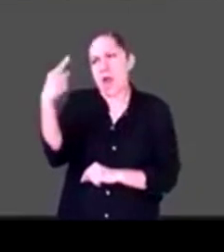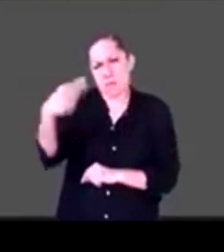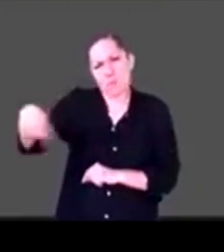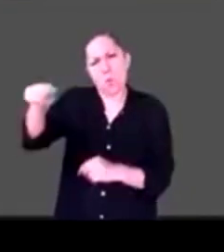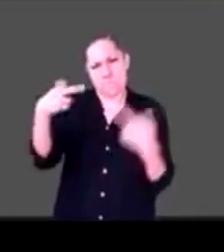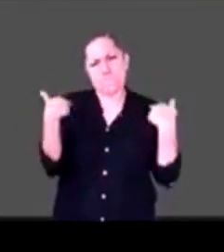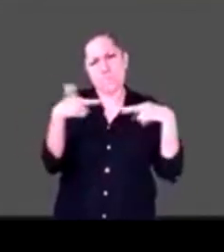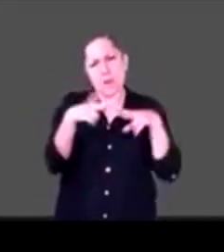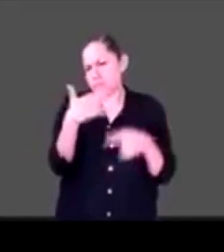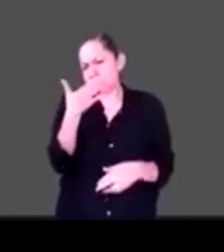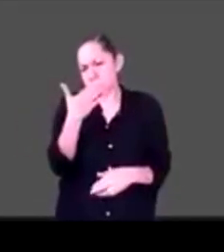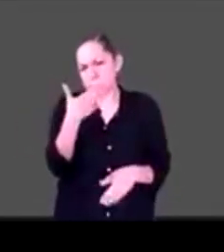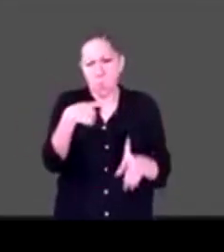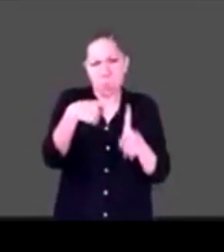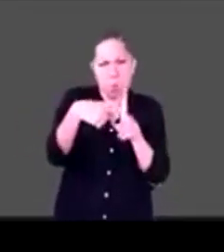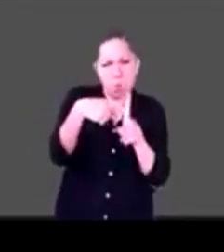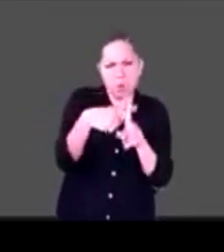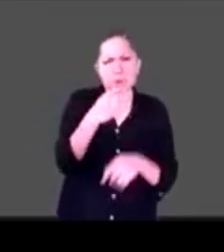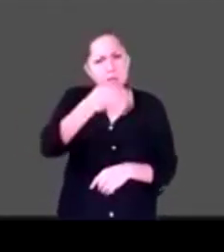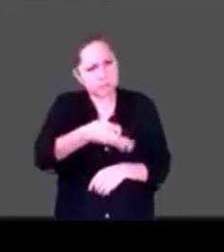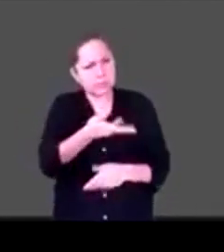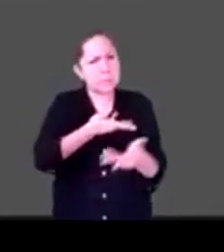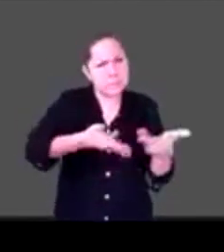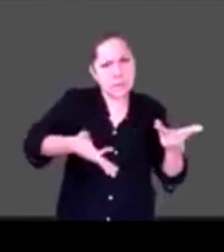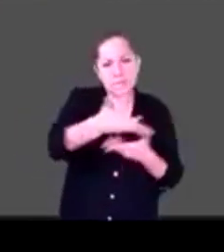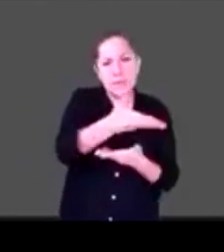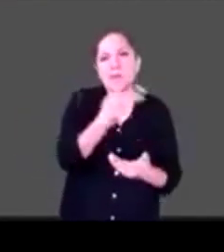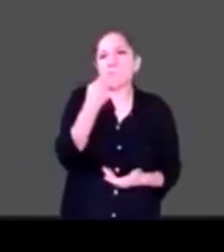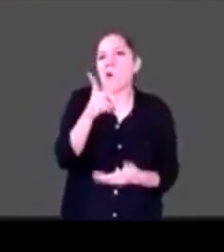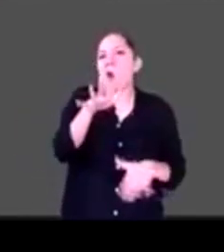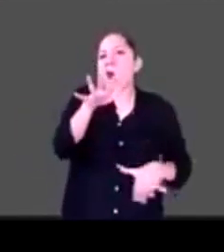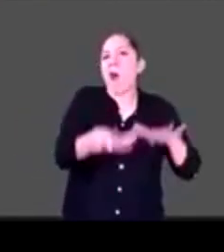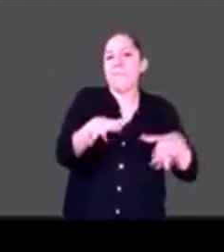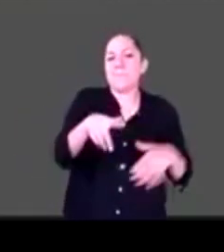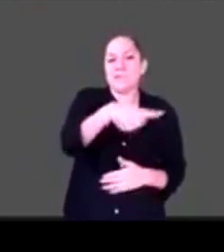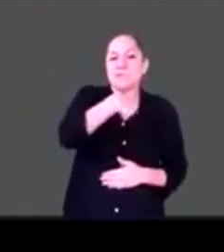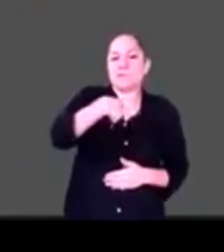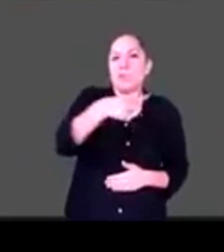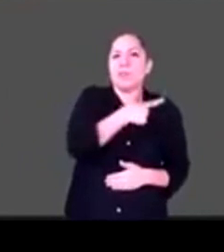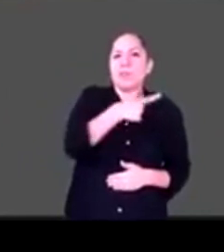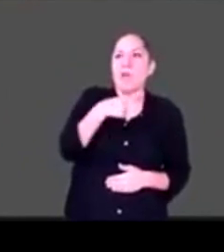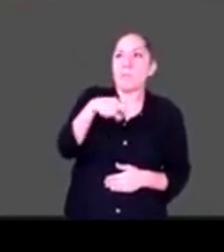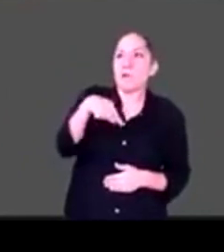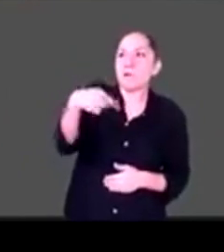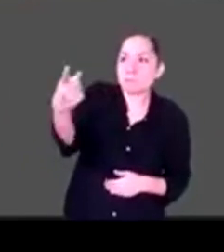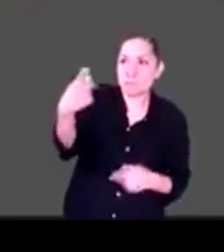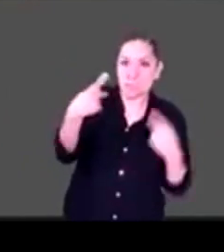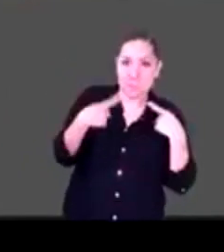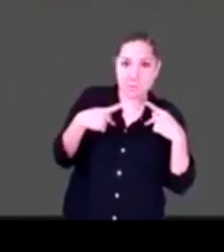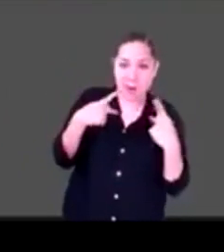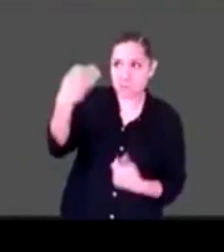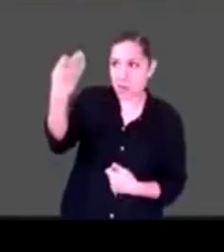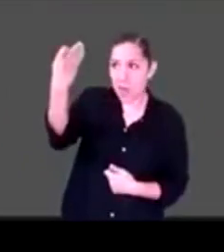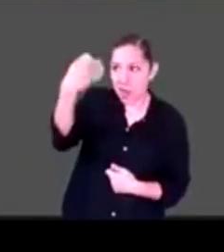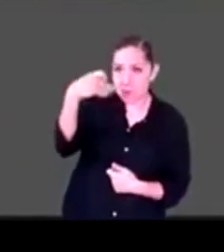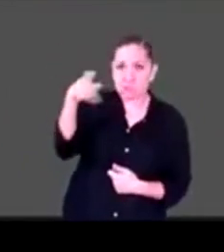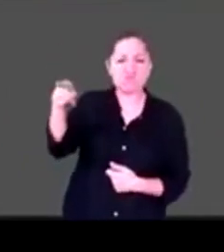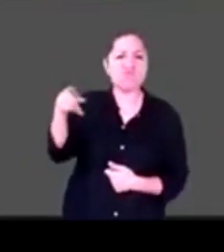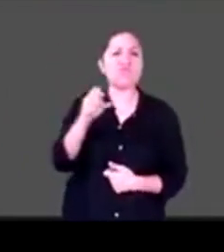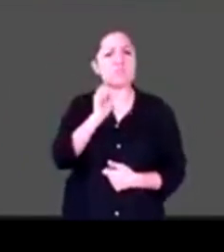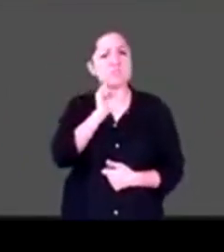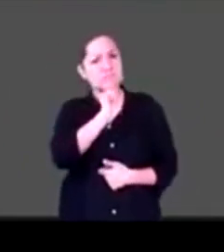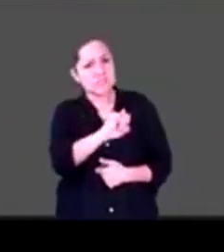a depender de la voluntad de los otros, ¿no? De nuestro entorno social que nos va a permitir pues integrarnos,